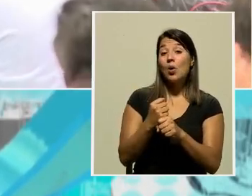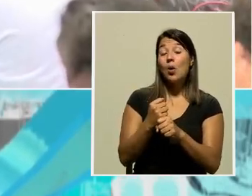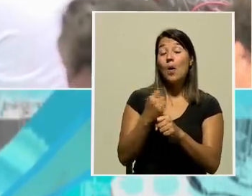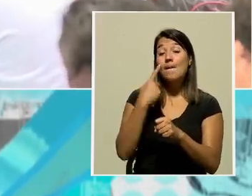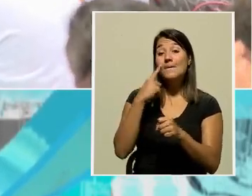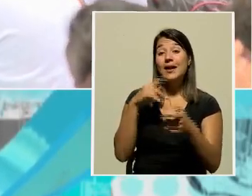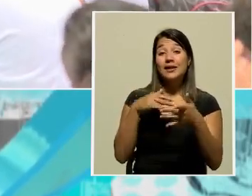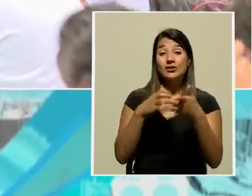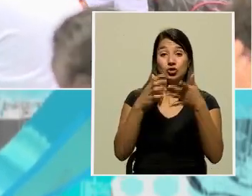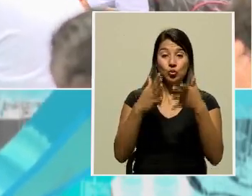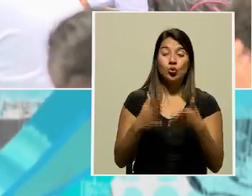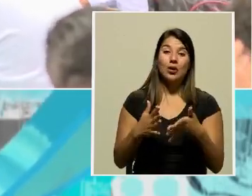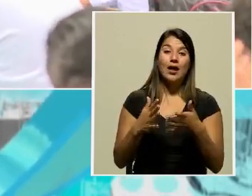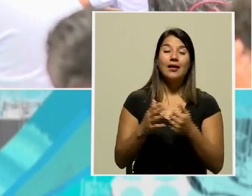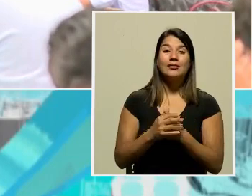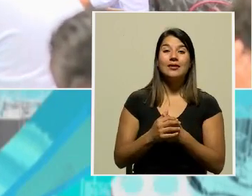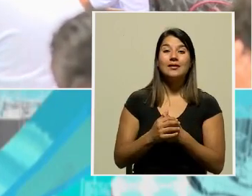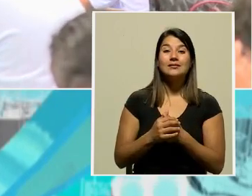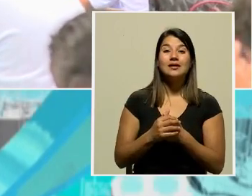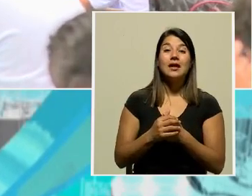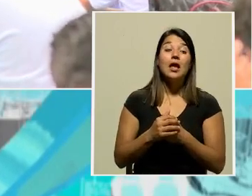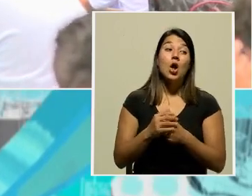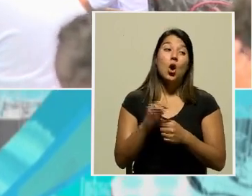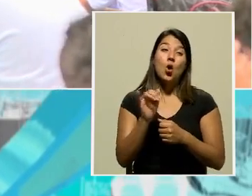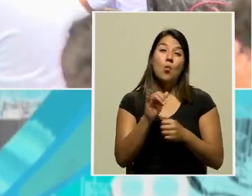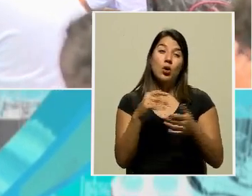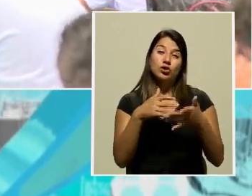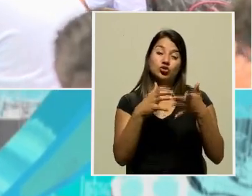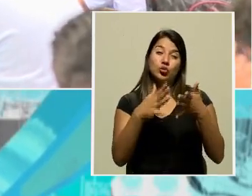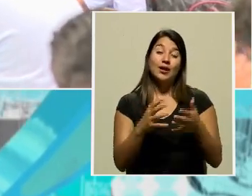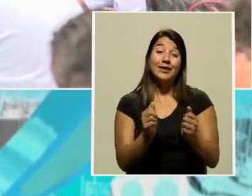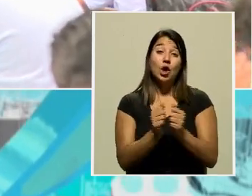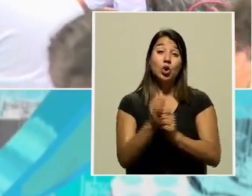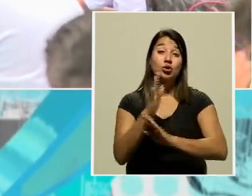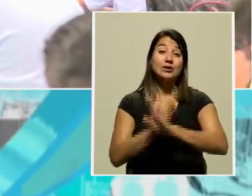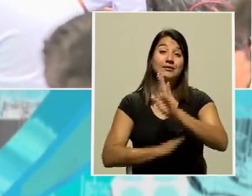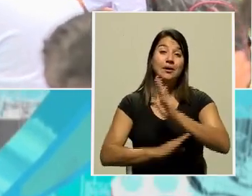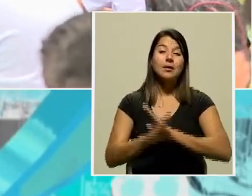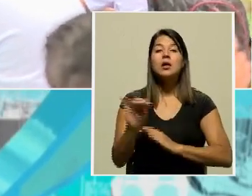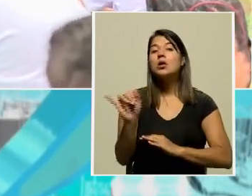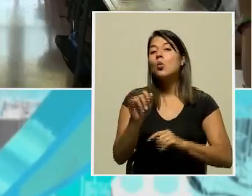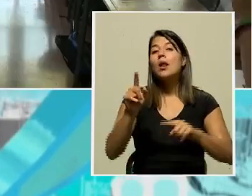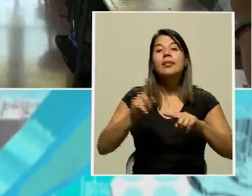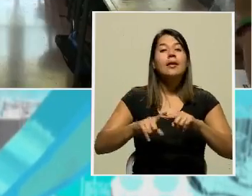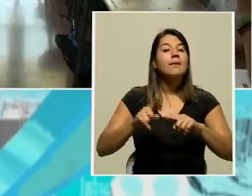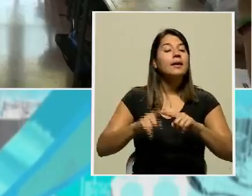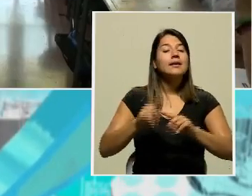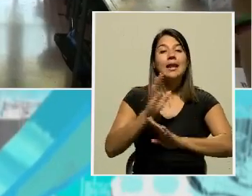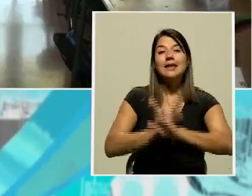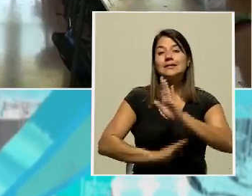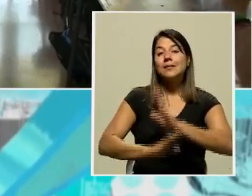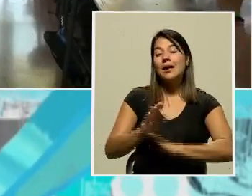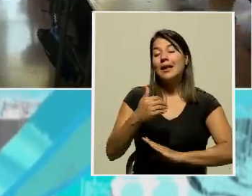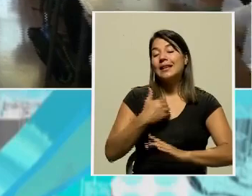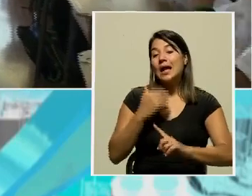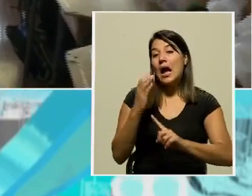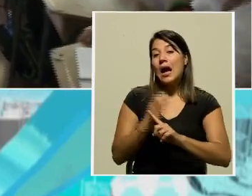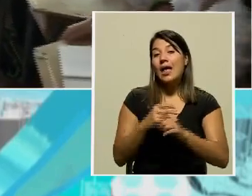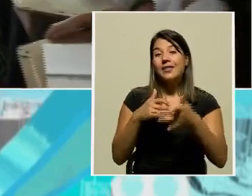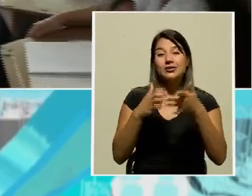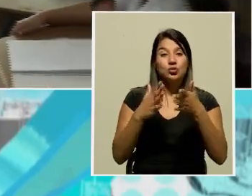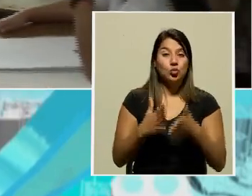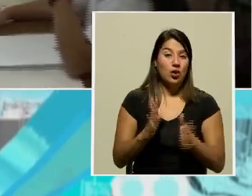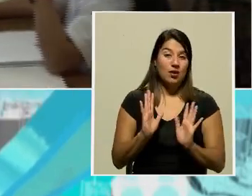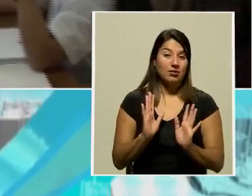por ejemplo, me ha preguntado mucho con discapacidad también. Esto, por ejemplo, va a depender de la condición de discapacidad a la persona estudiante y de cada caso específico. No